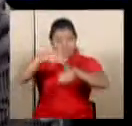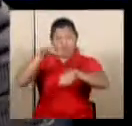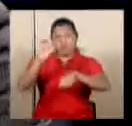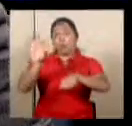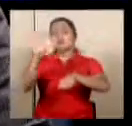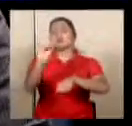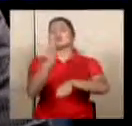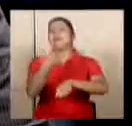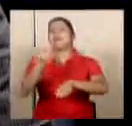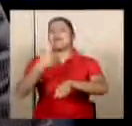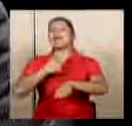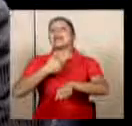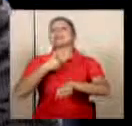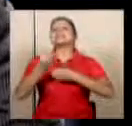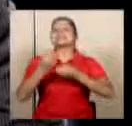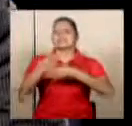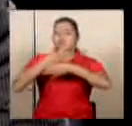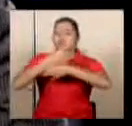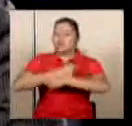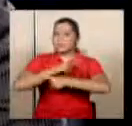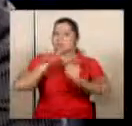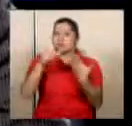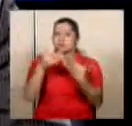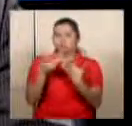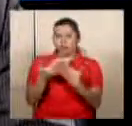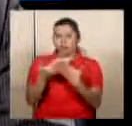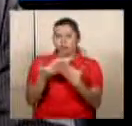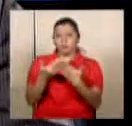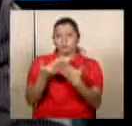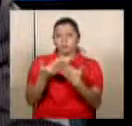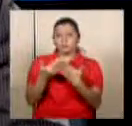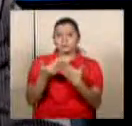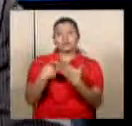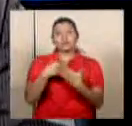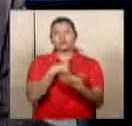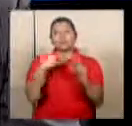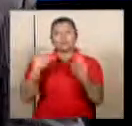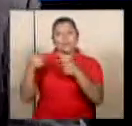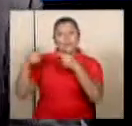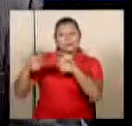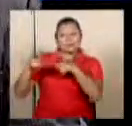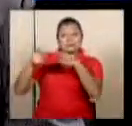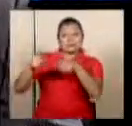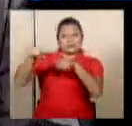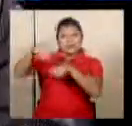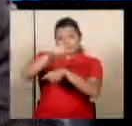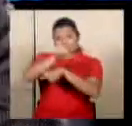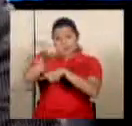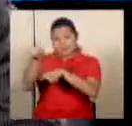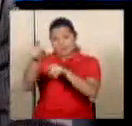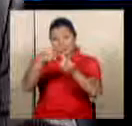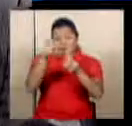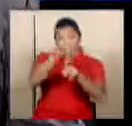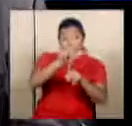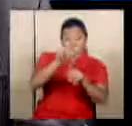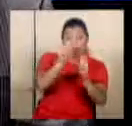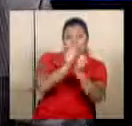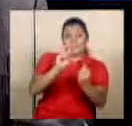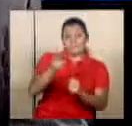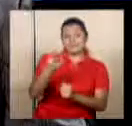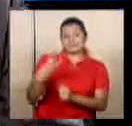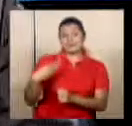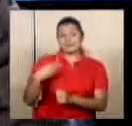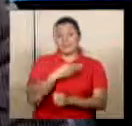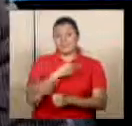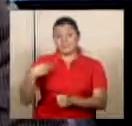9 de la noche vamos a tener un resumen de todo lo que hemos pues tenido durante esta semana desde el lunes con el viceministro de